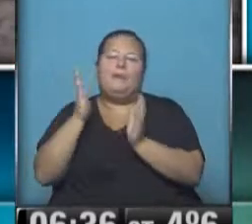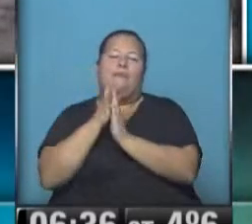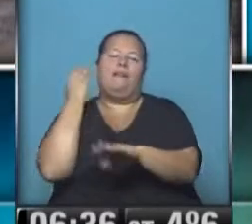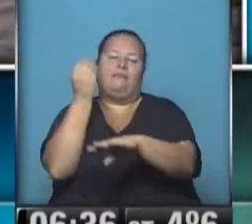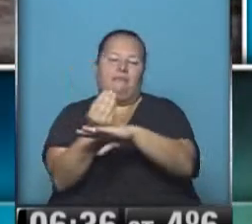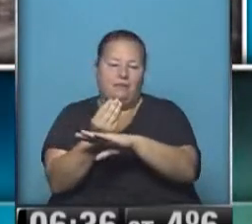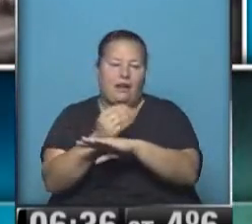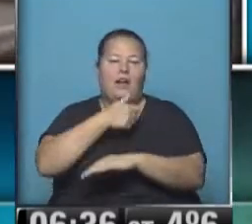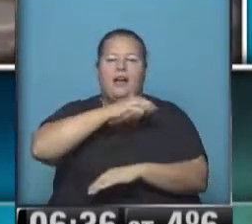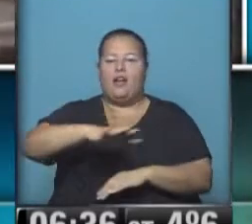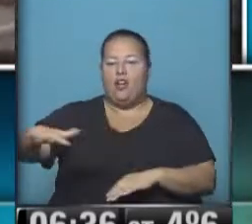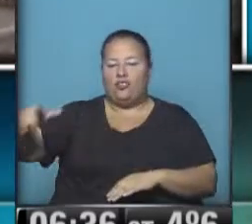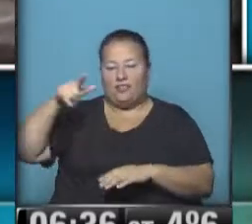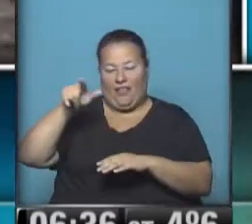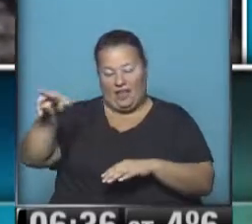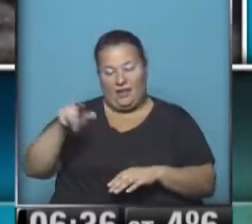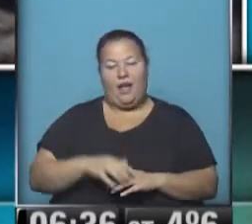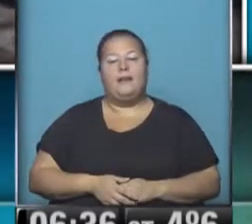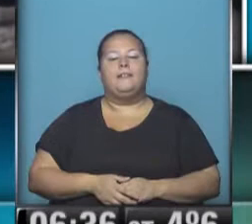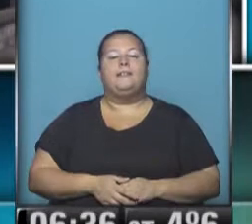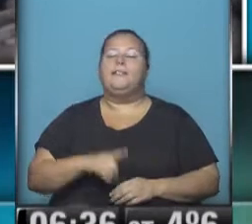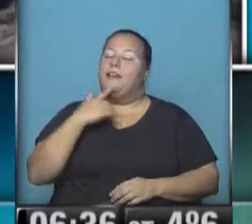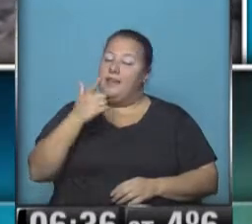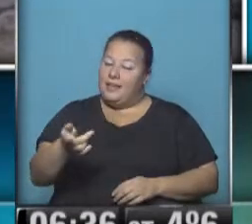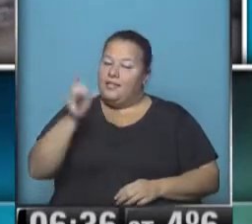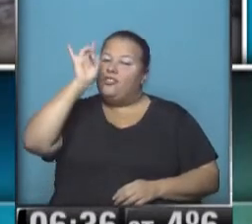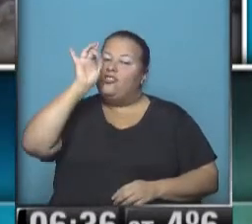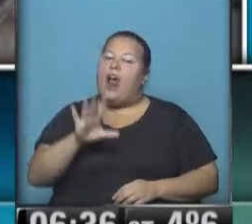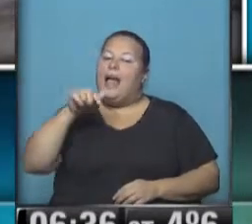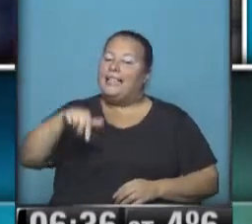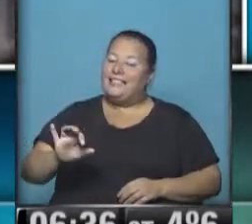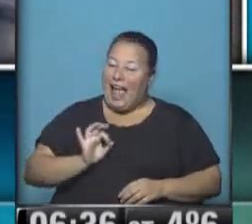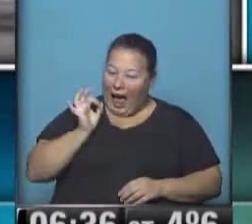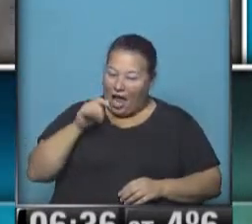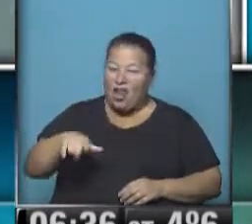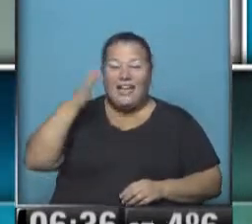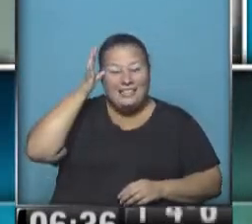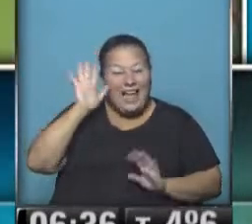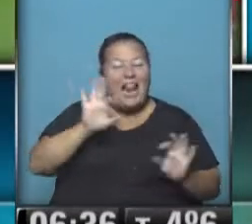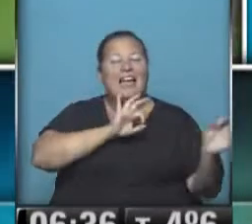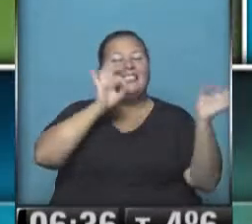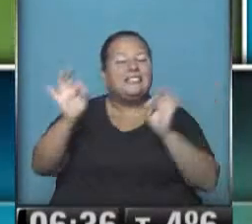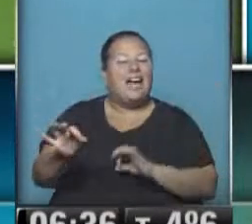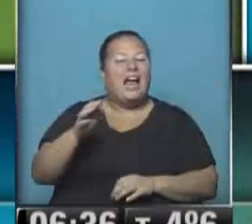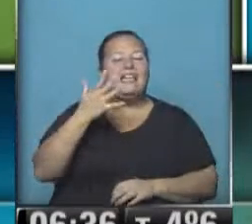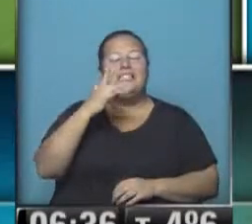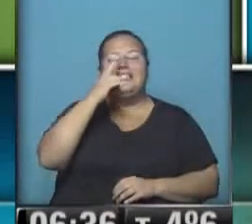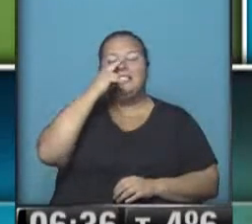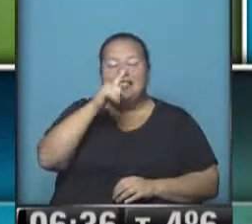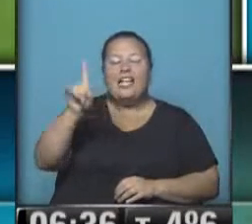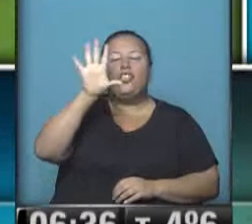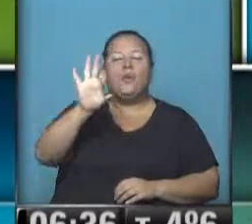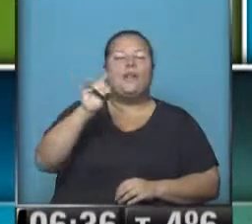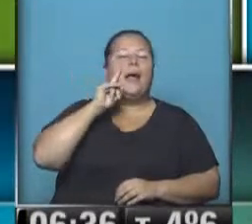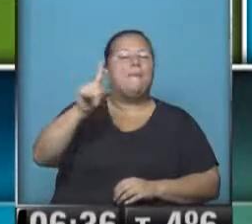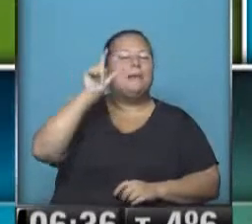político en las costas del Mediterráneo. advirtió que solo para este año su país espera recibir unos 150